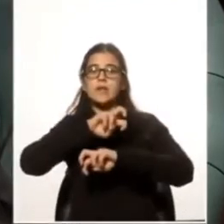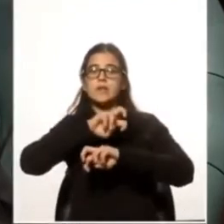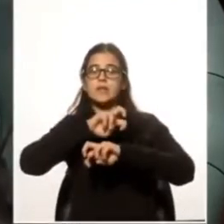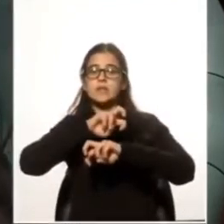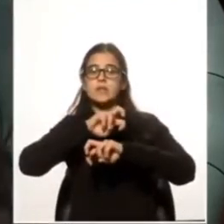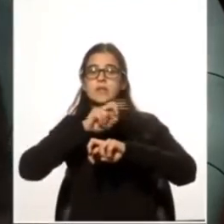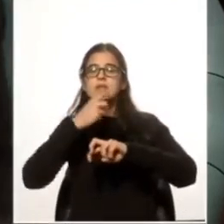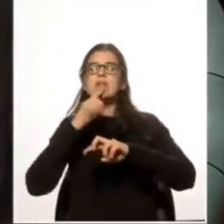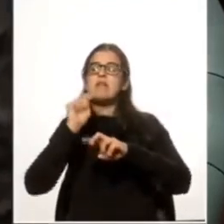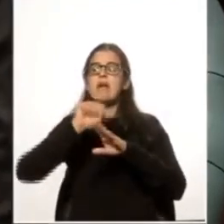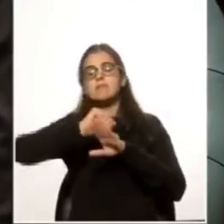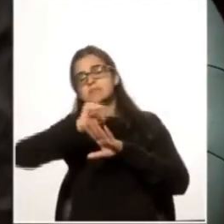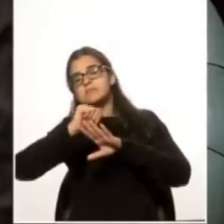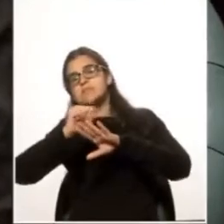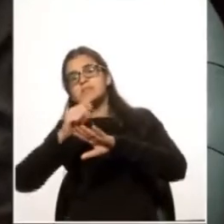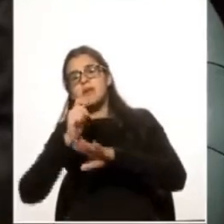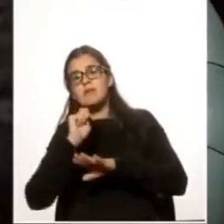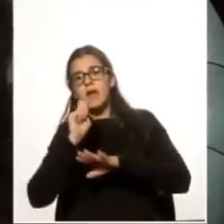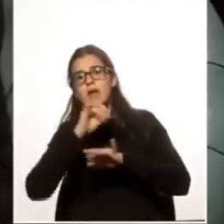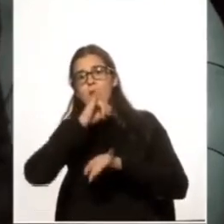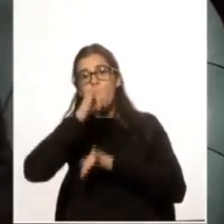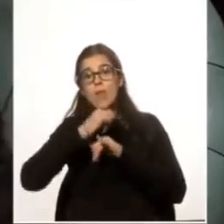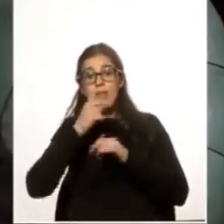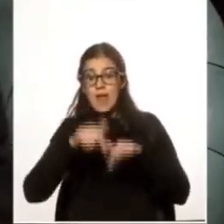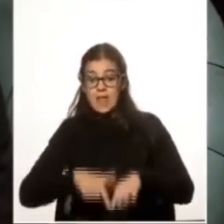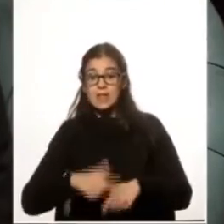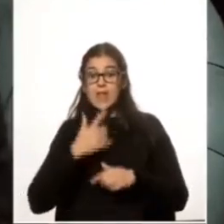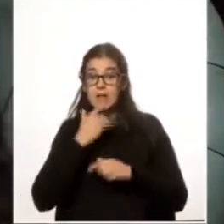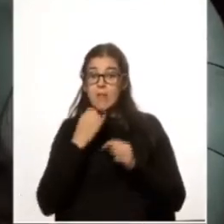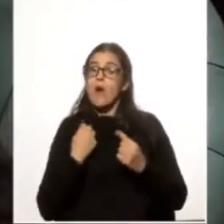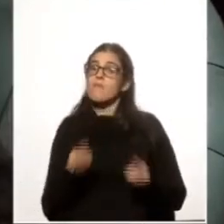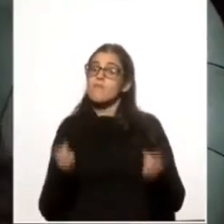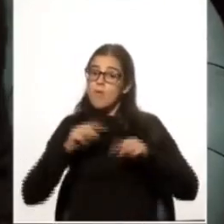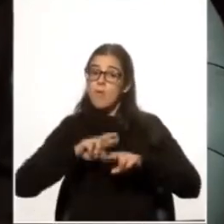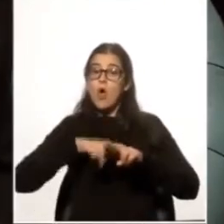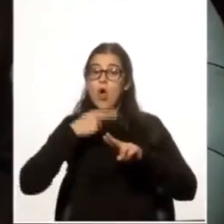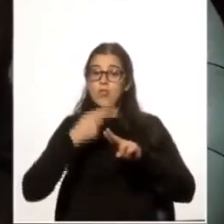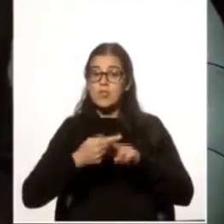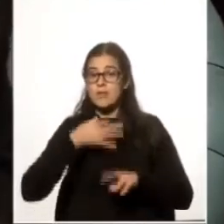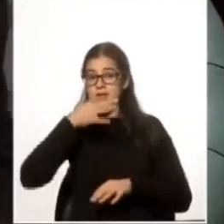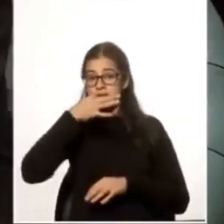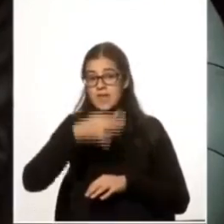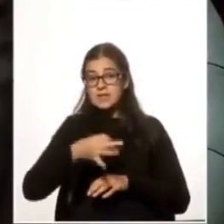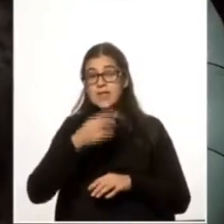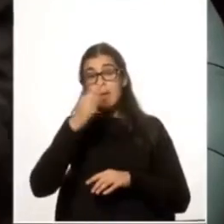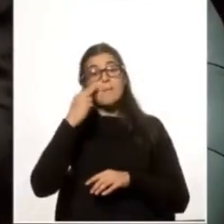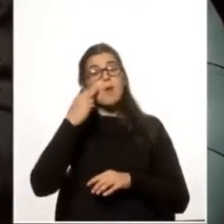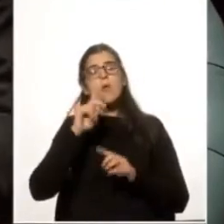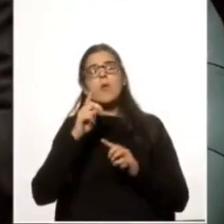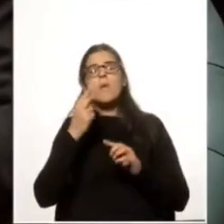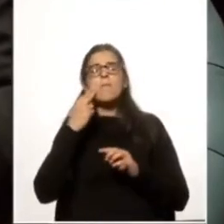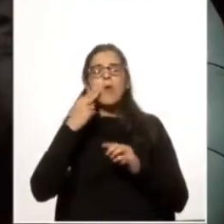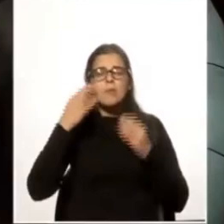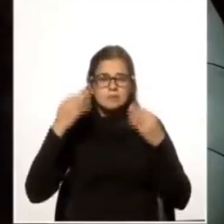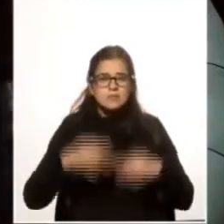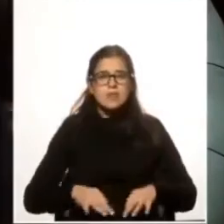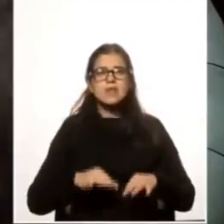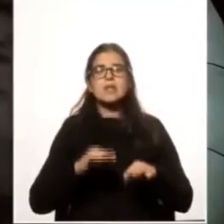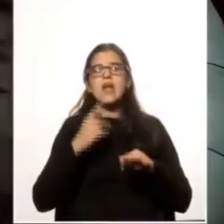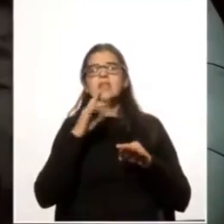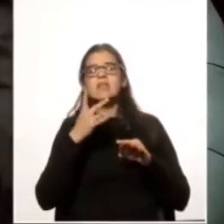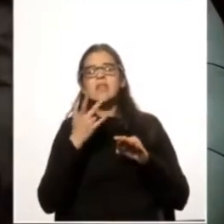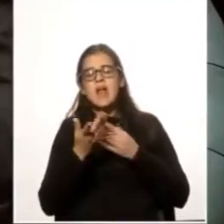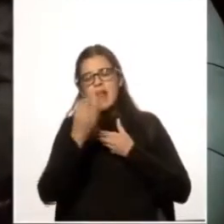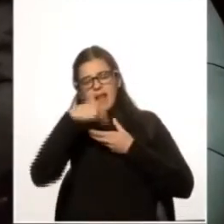los vencedores. En este caso vuelvo a repetir, el problema no era un problema de